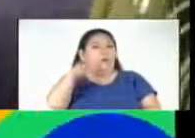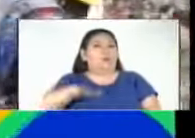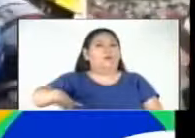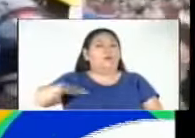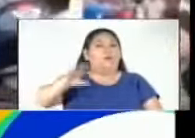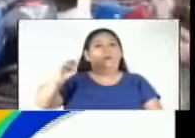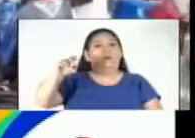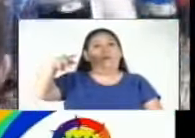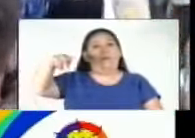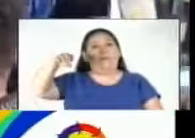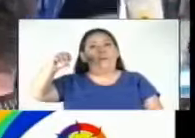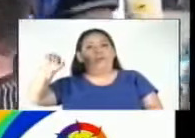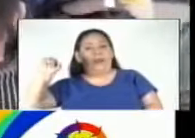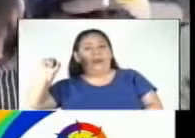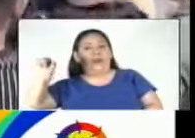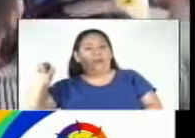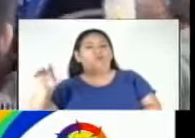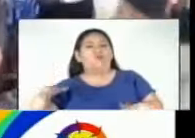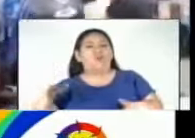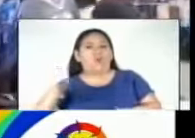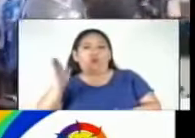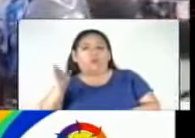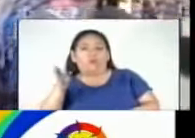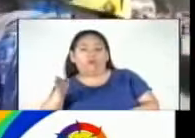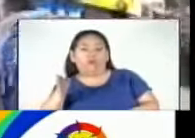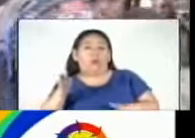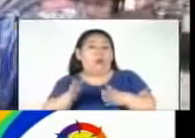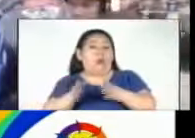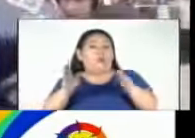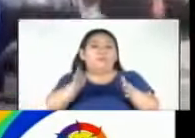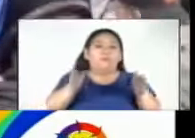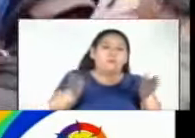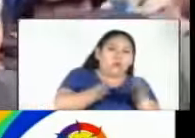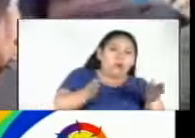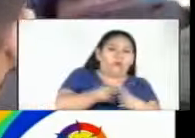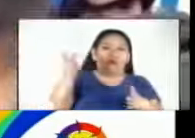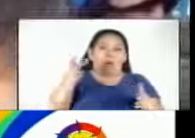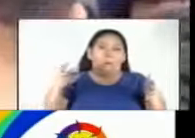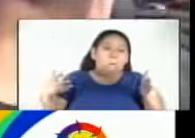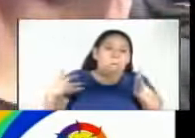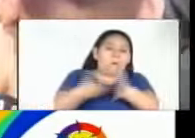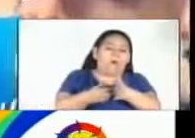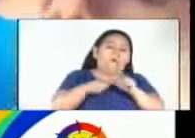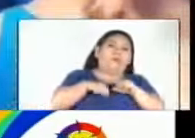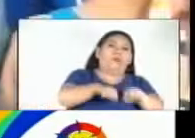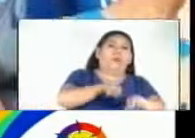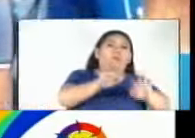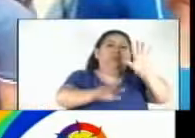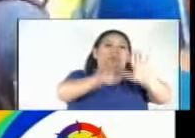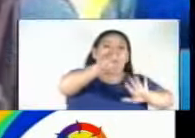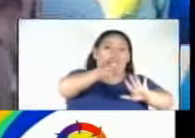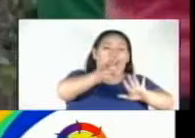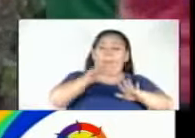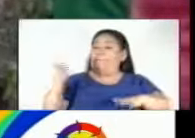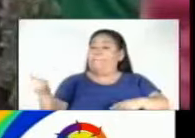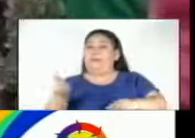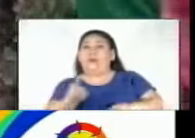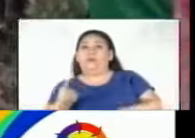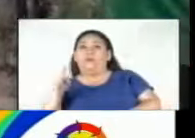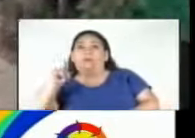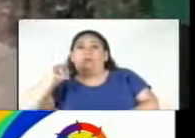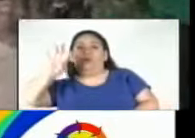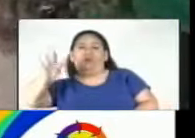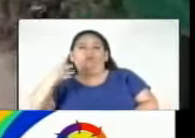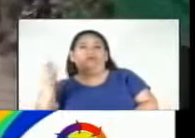Juan de Opoa, Copán. La colisión entre un rapidito y un bus grande arrebató la vida de al menos 17 personas y dejó un saldo de